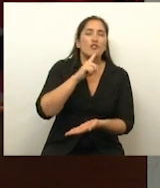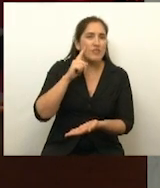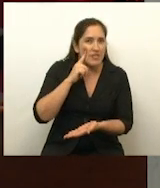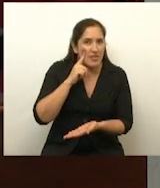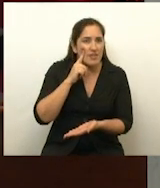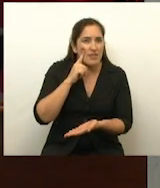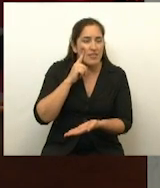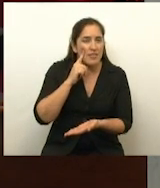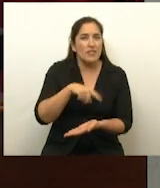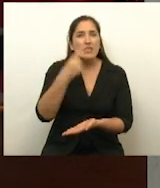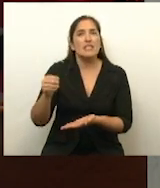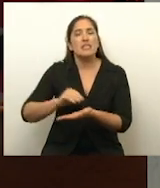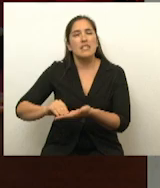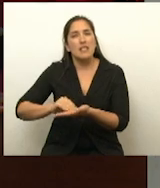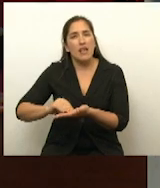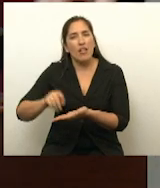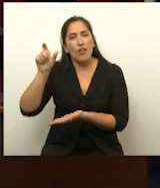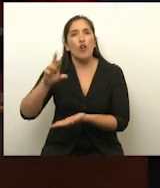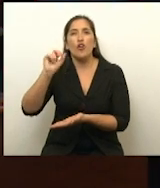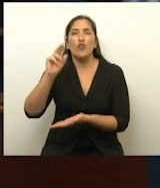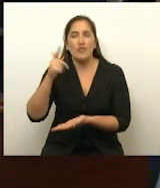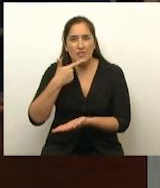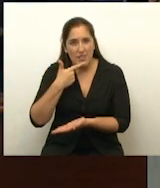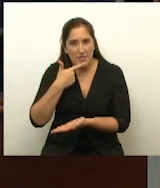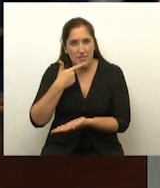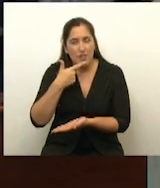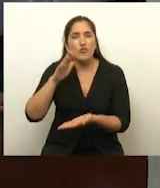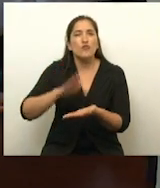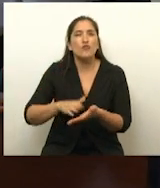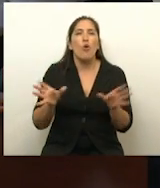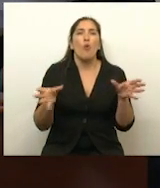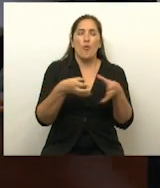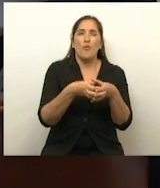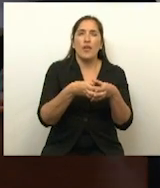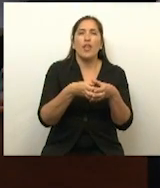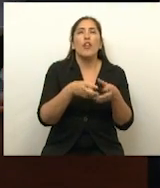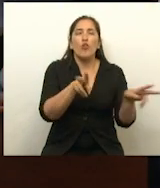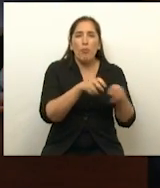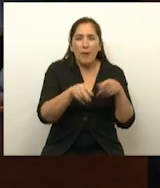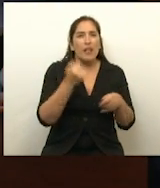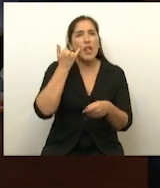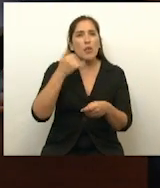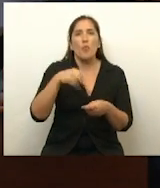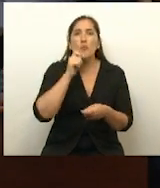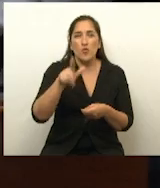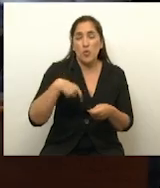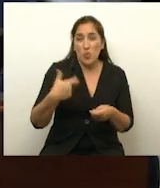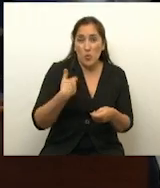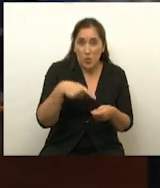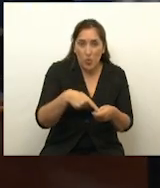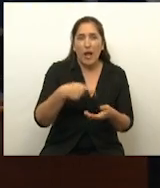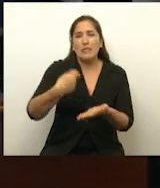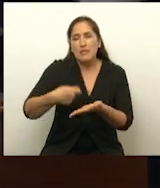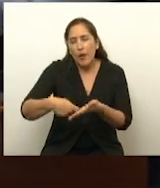el señor Senador Rosa, y otros sobre cooperativas y mutuales de ahorro, de crédito y o financiera, de seguro